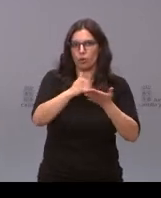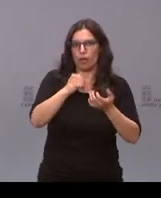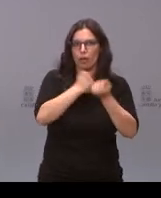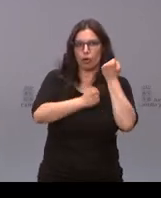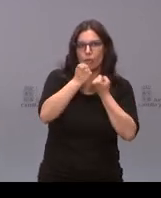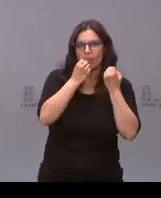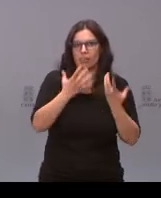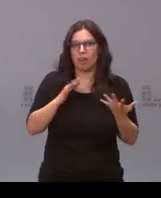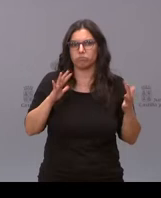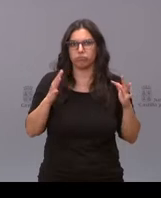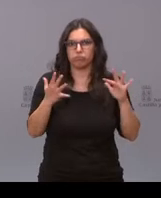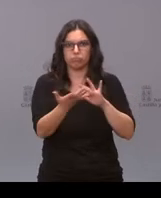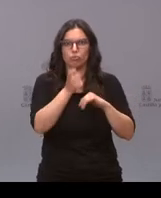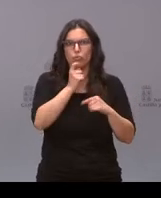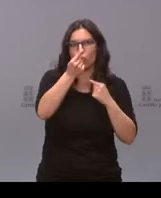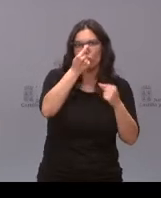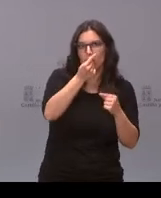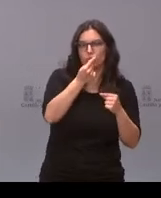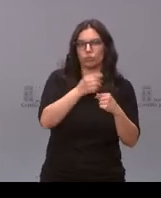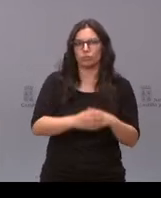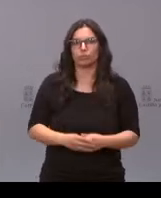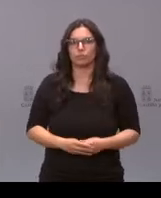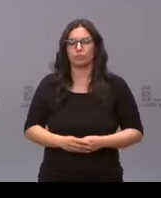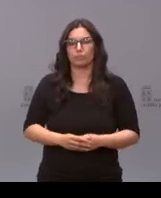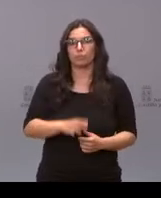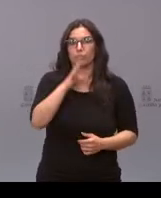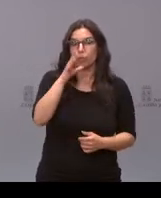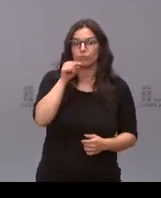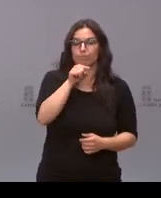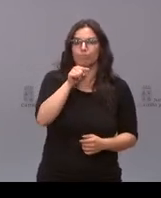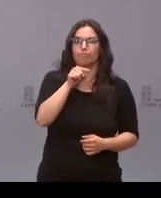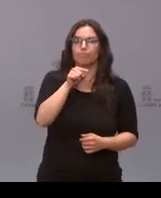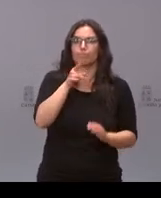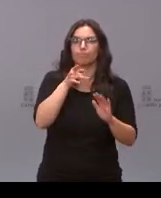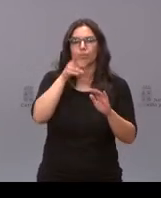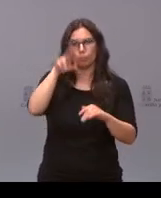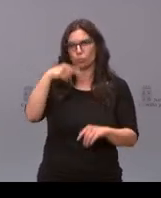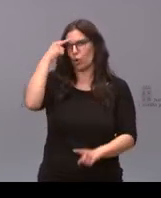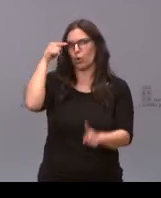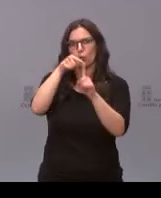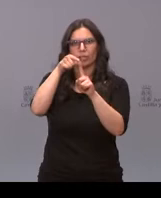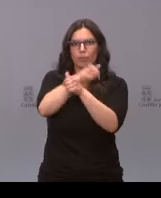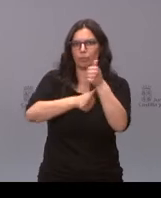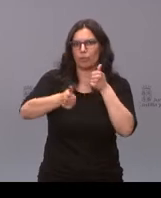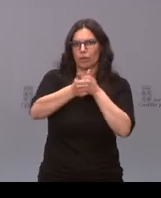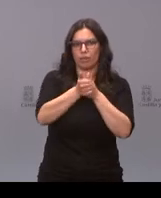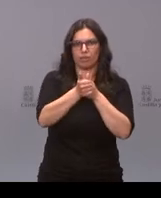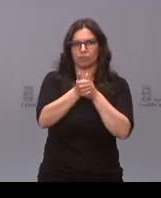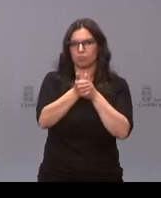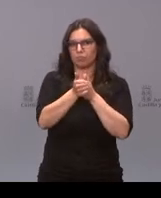evolución del empleo. Porque este es nuestro objetivo prioritario a partir